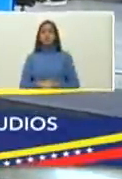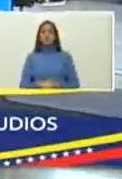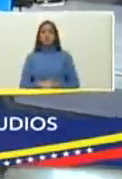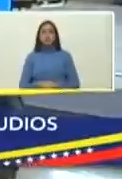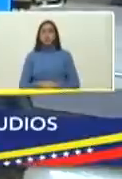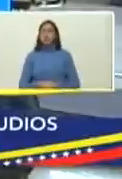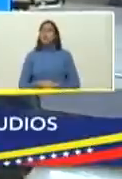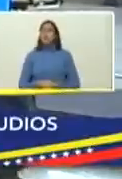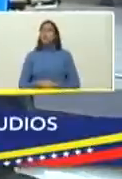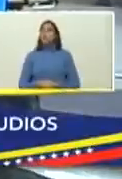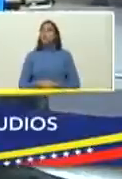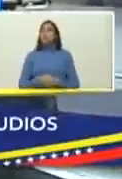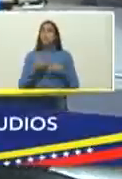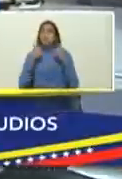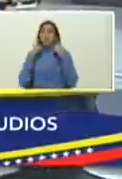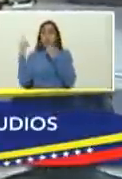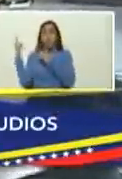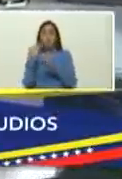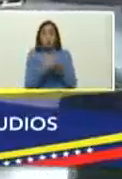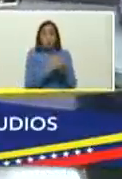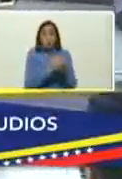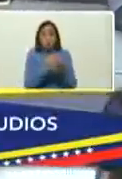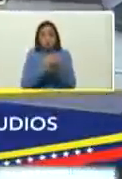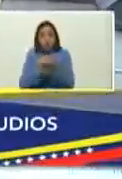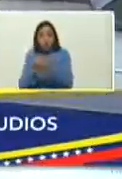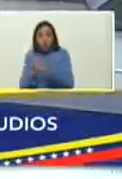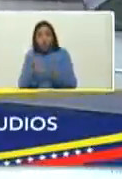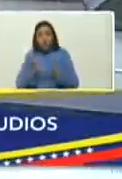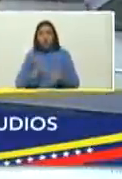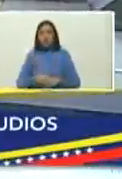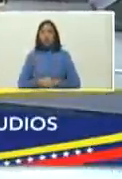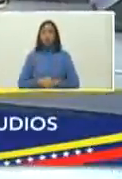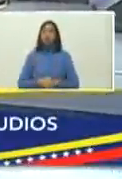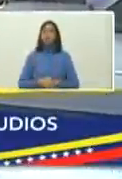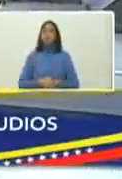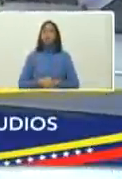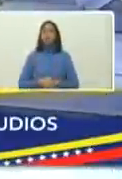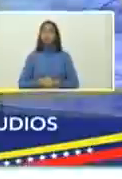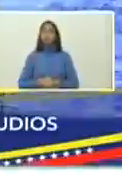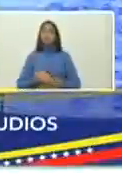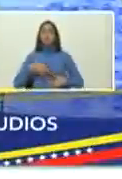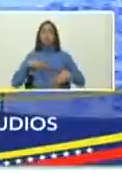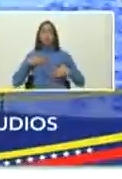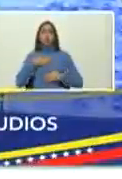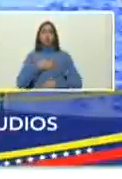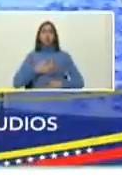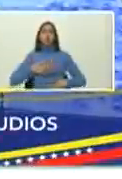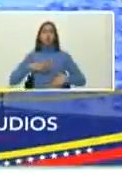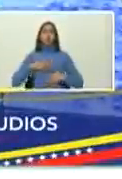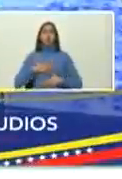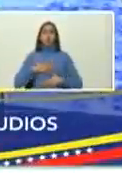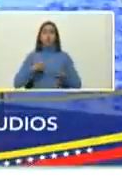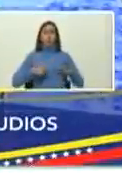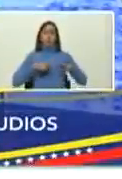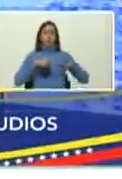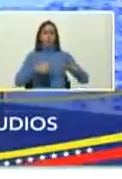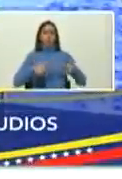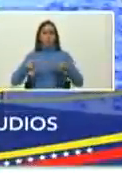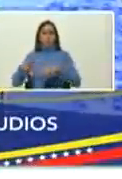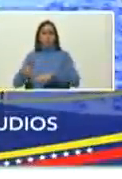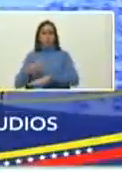aquí tengo las obras me correspondió con mucha emoción entregar los premios